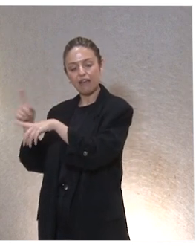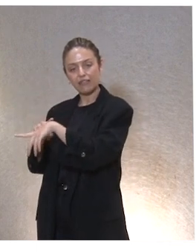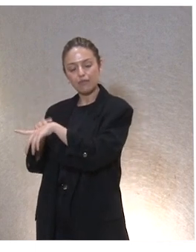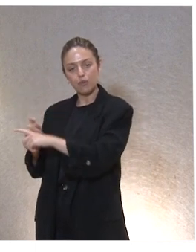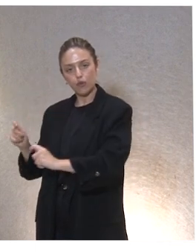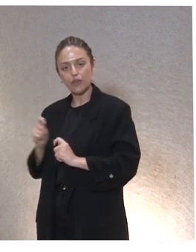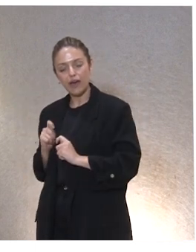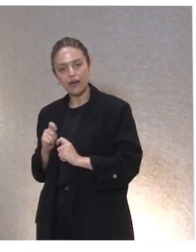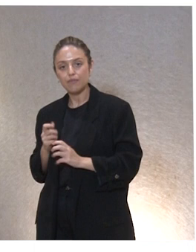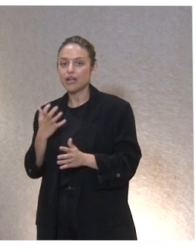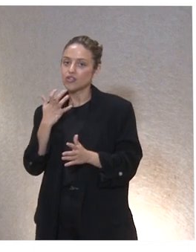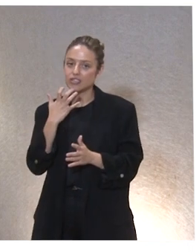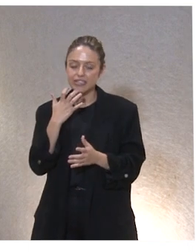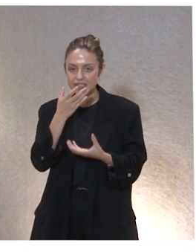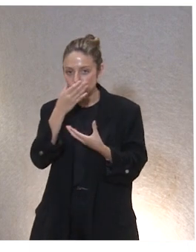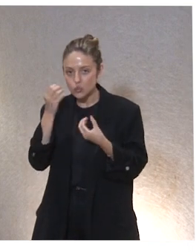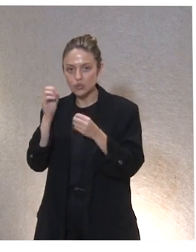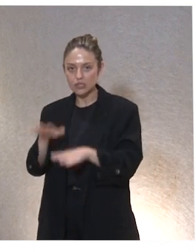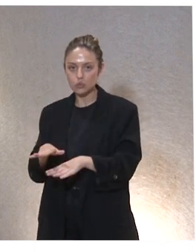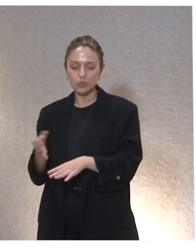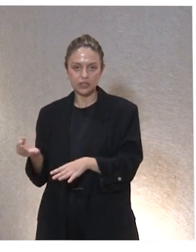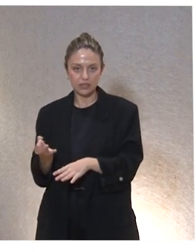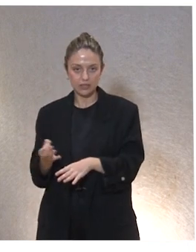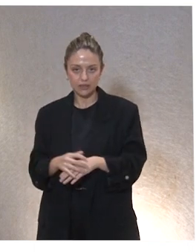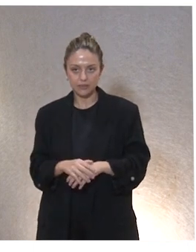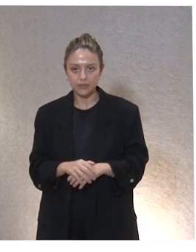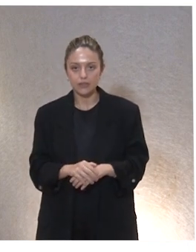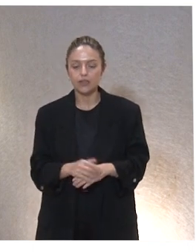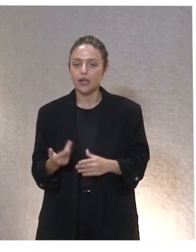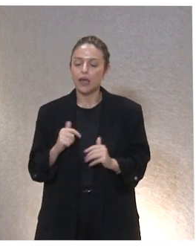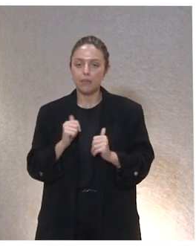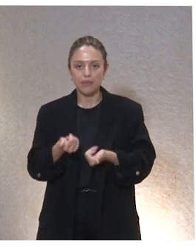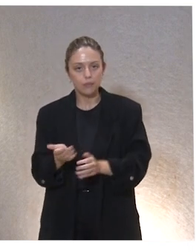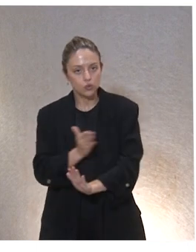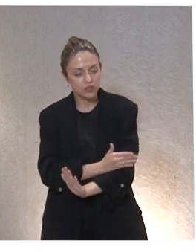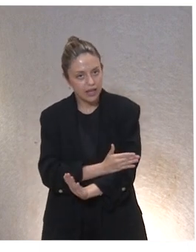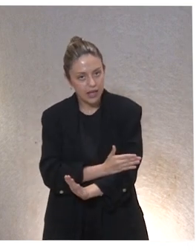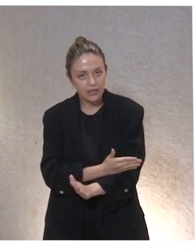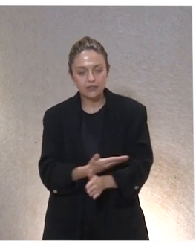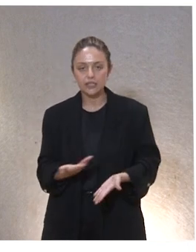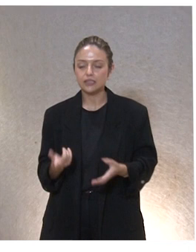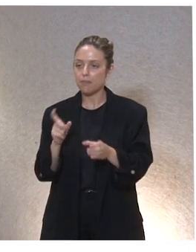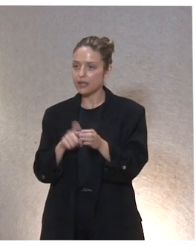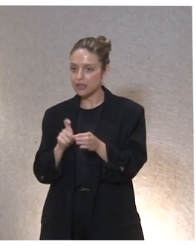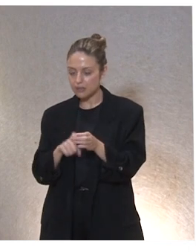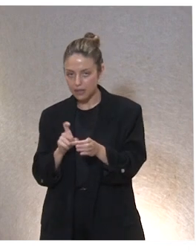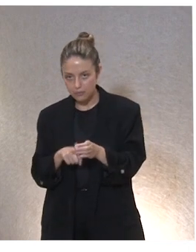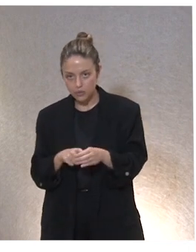cubrirla con sustitución, se cubre. empezamos antes y participamos